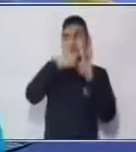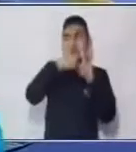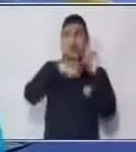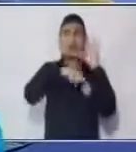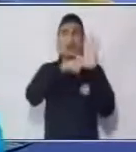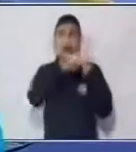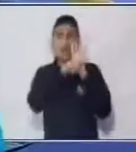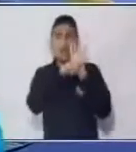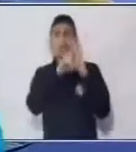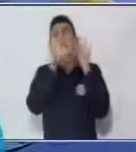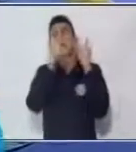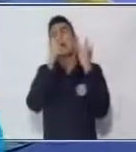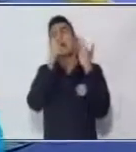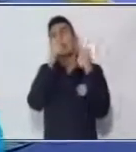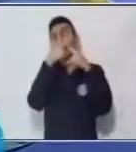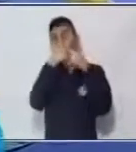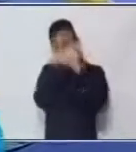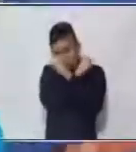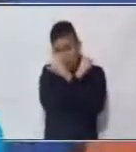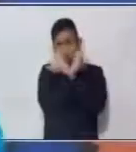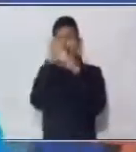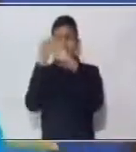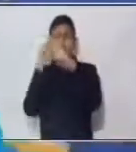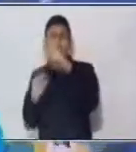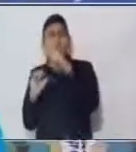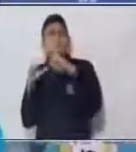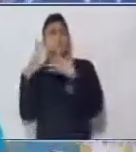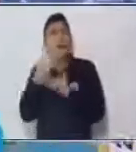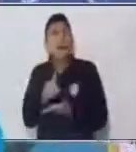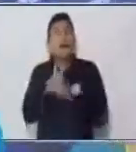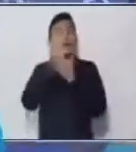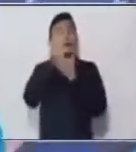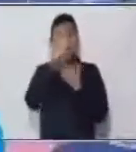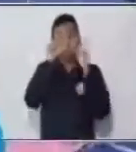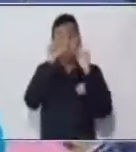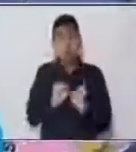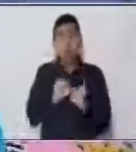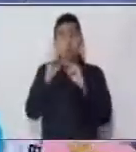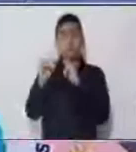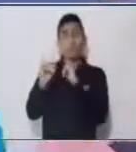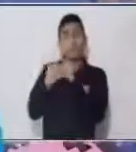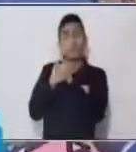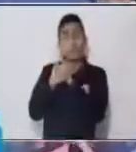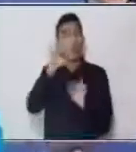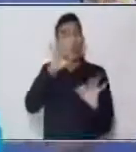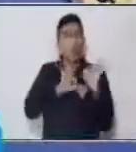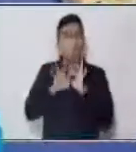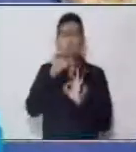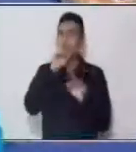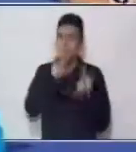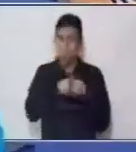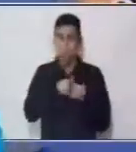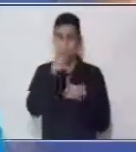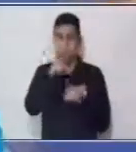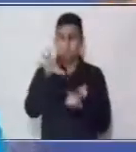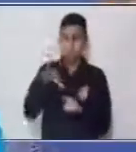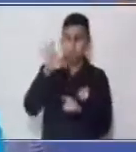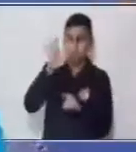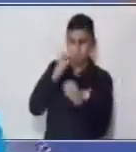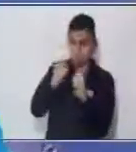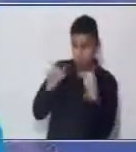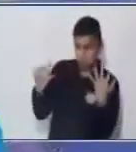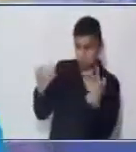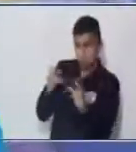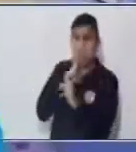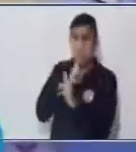multiplicación o división, las cuales nos van a ayudar a poder identificar o a obtener un resultado. Vamos a